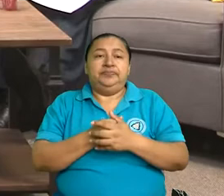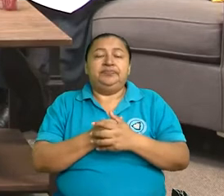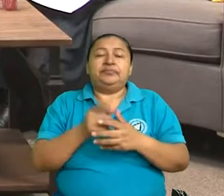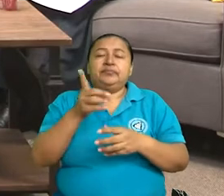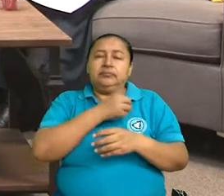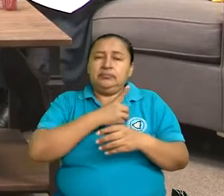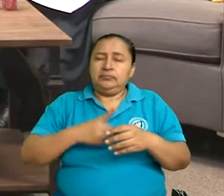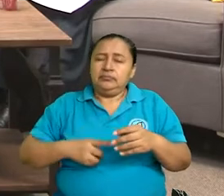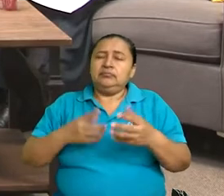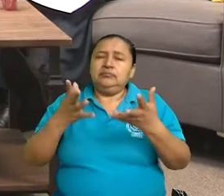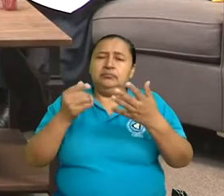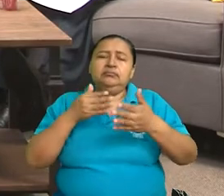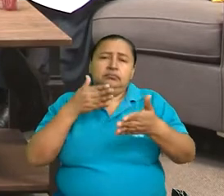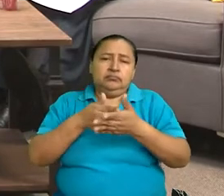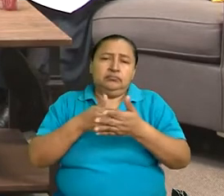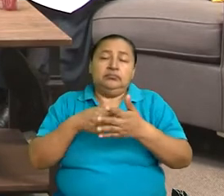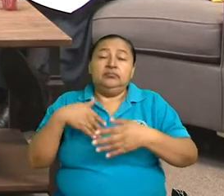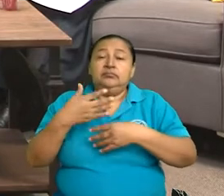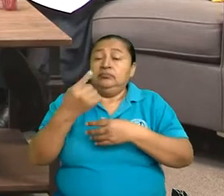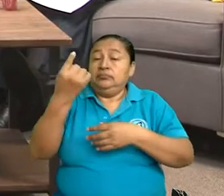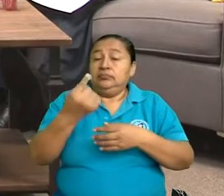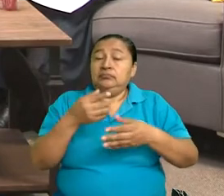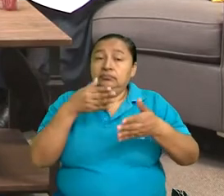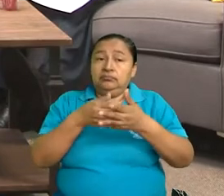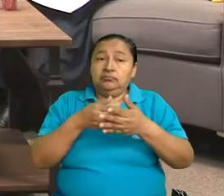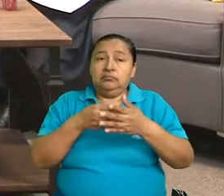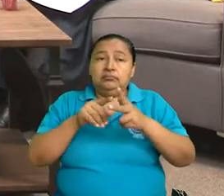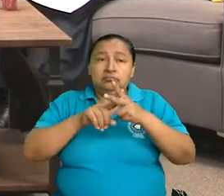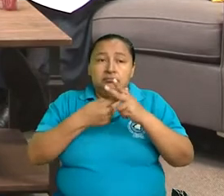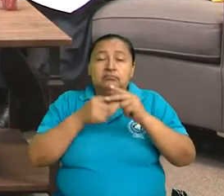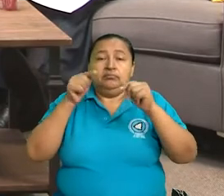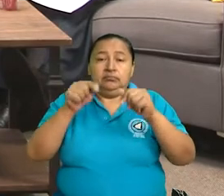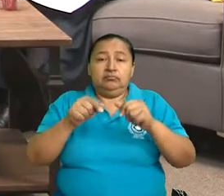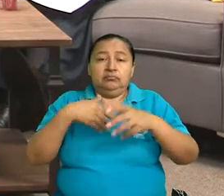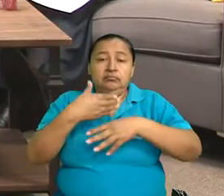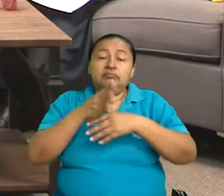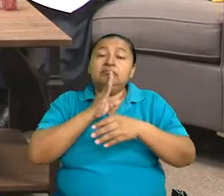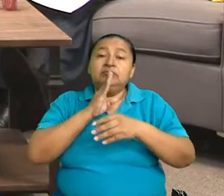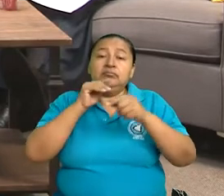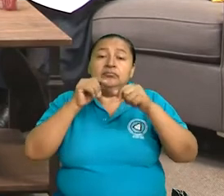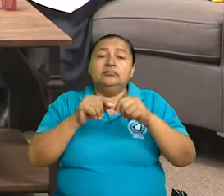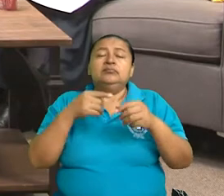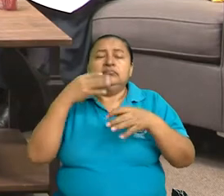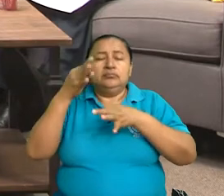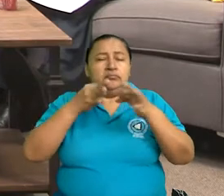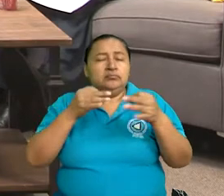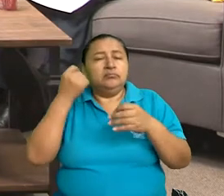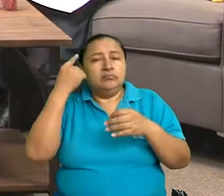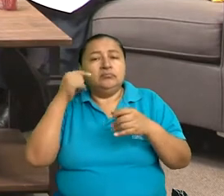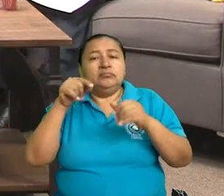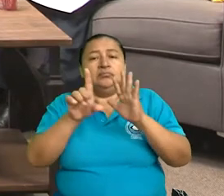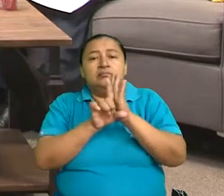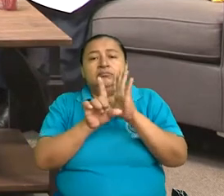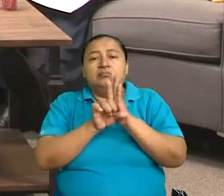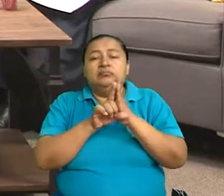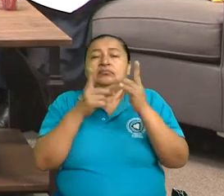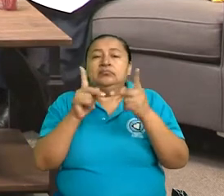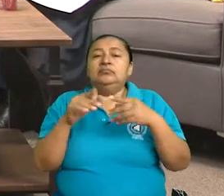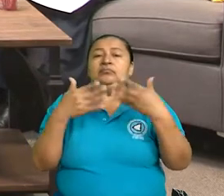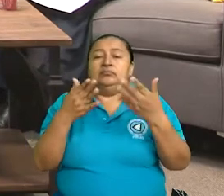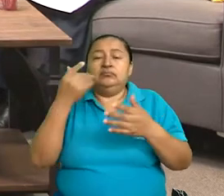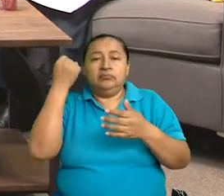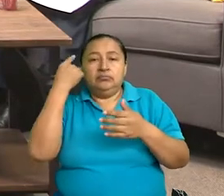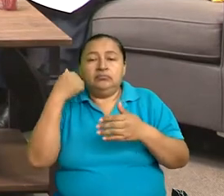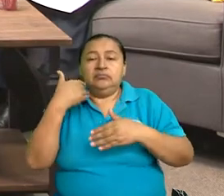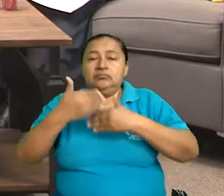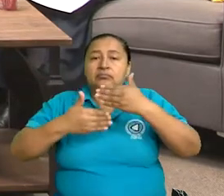pausa pero al volver quisiera que en nuestro siguiente bloque entráramos con esta parte para entender las dimensiones de esta ley pero también para entender